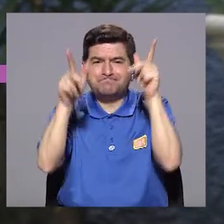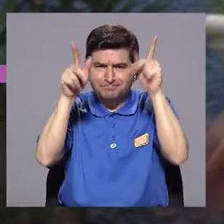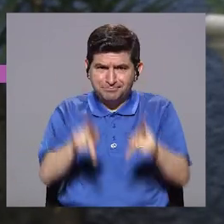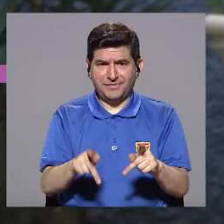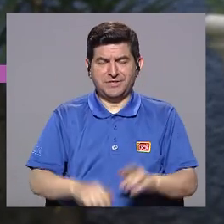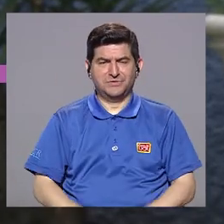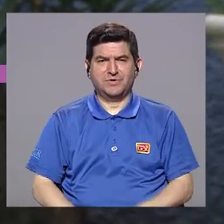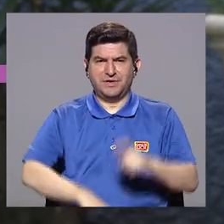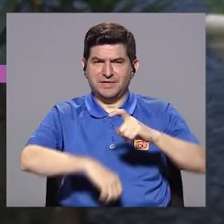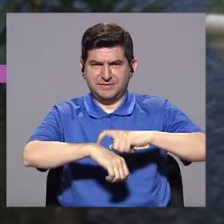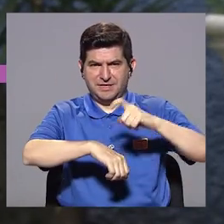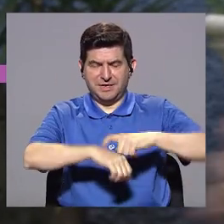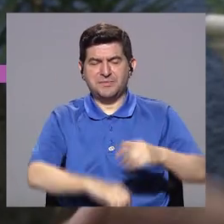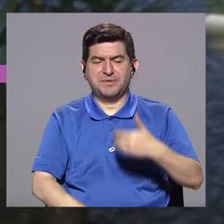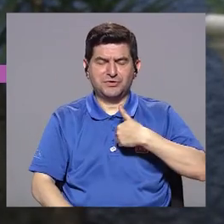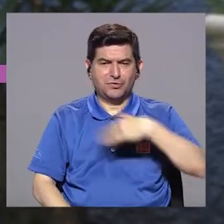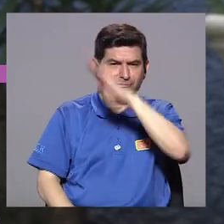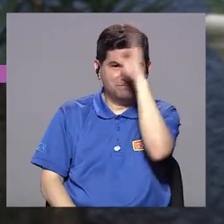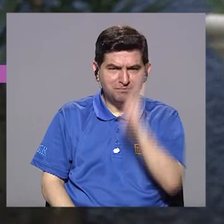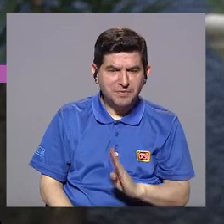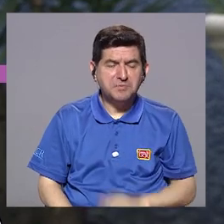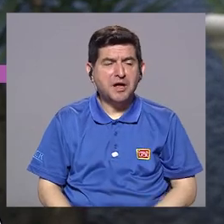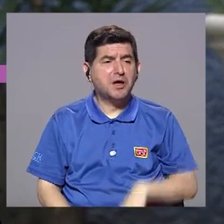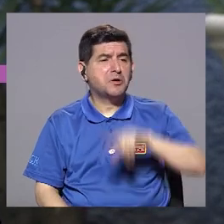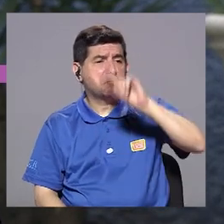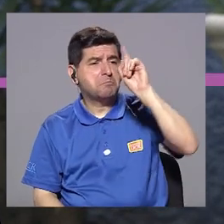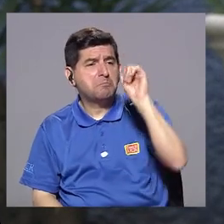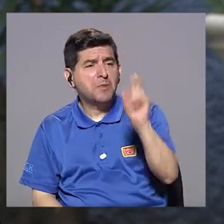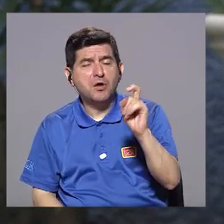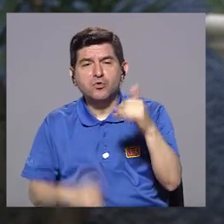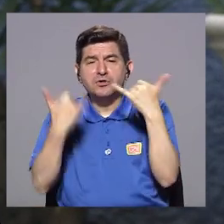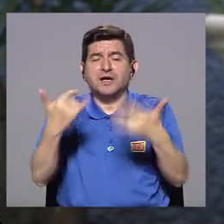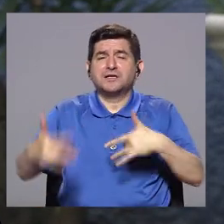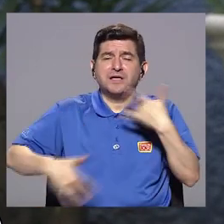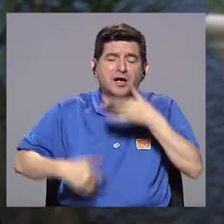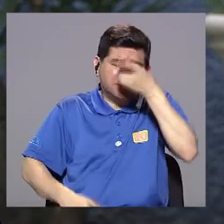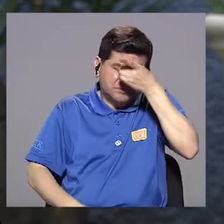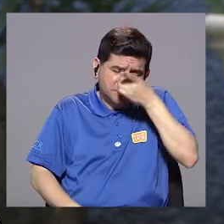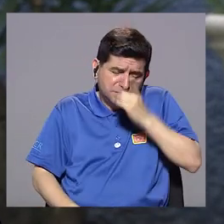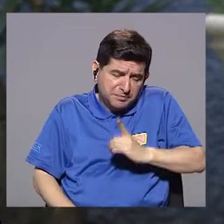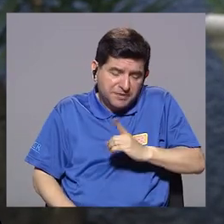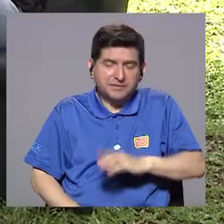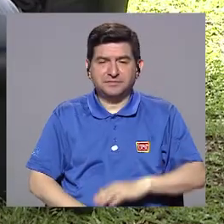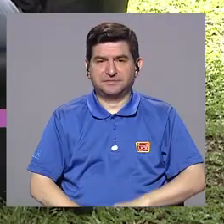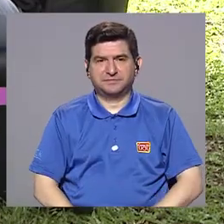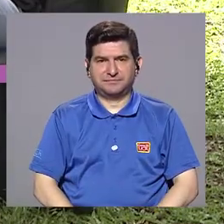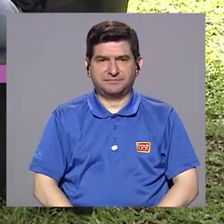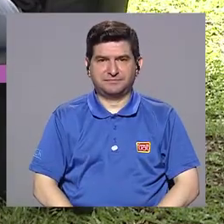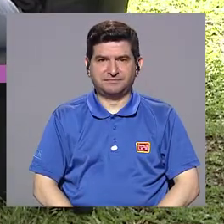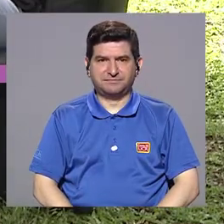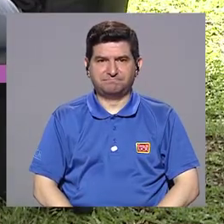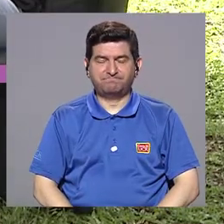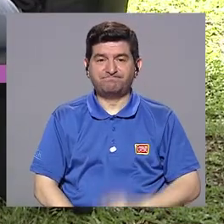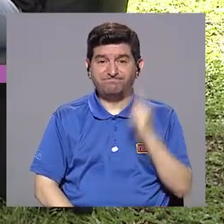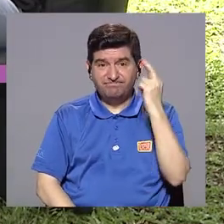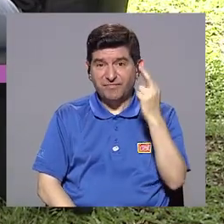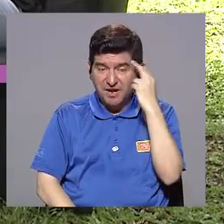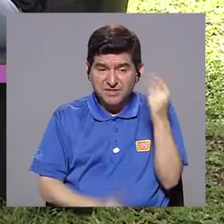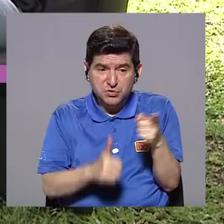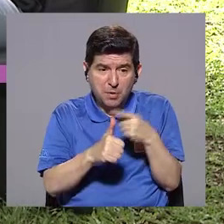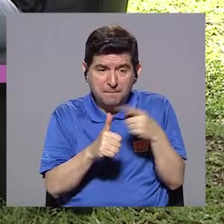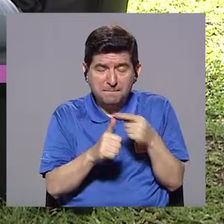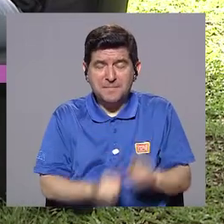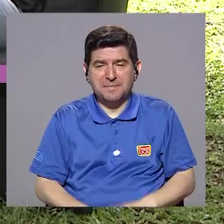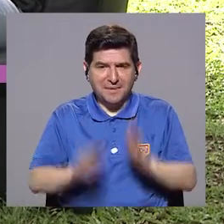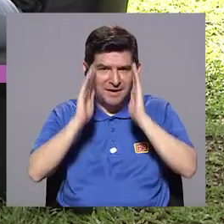las personas cuando tienen bipolaridad consultan cuando se sienten deprimidas. Por lo tanto, las